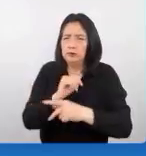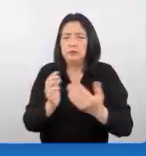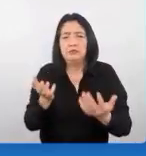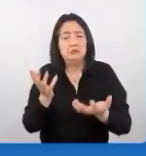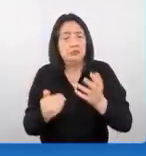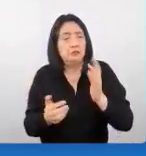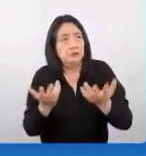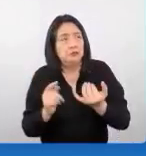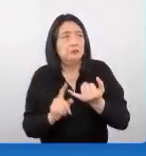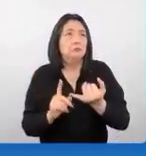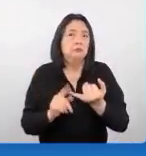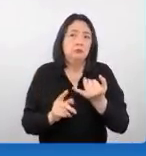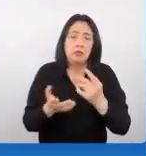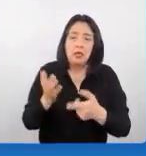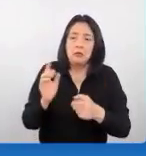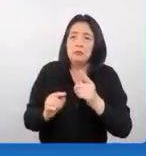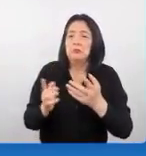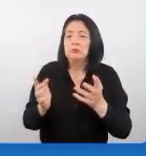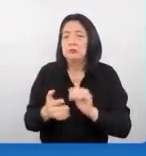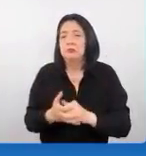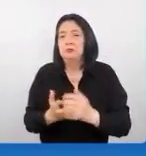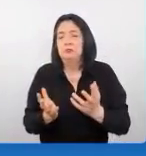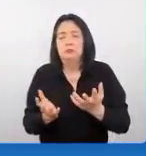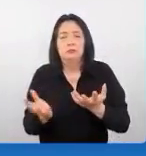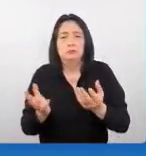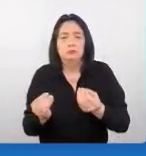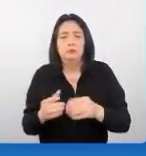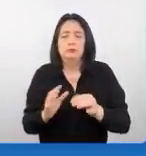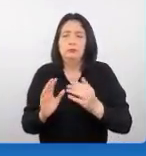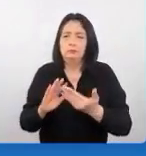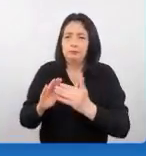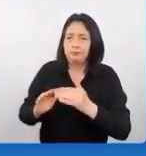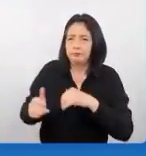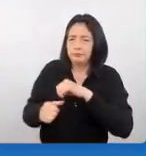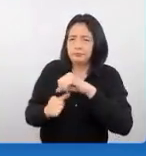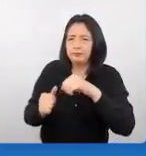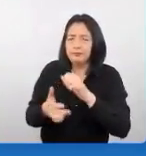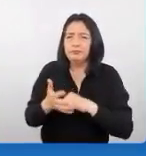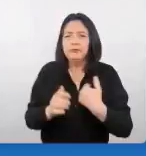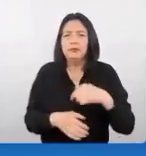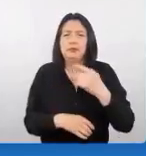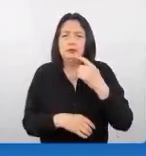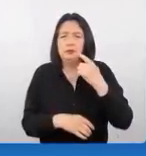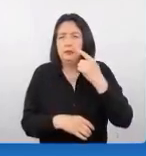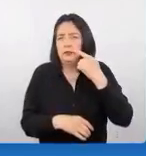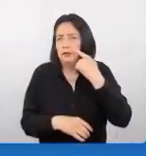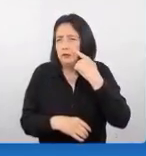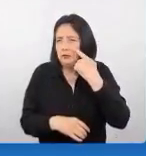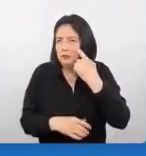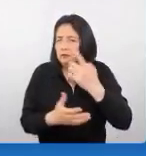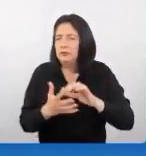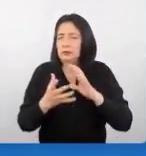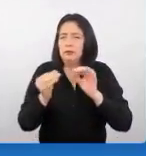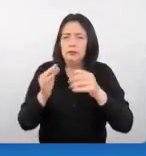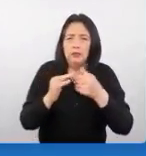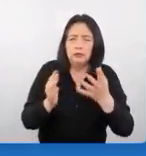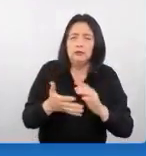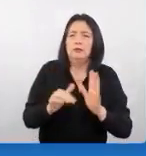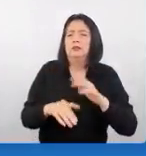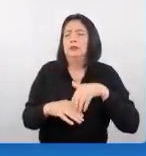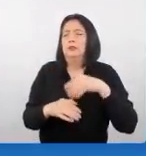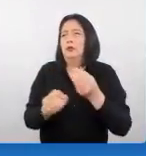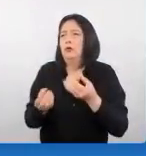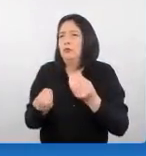podría ser de repente alguna actividad con comunidades conocer la historia detrás de la preparación de nuestras comidas